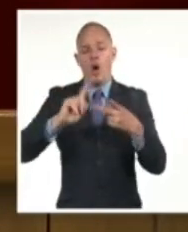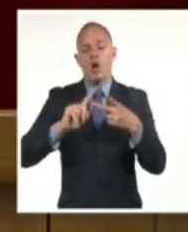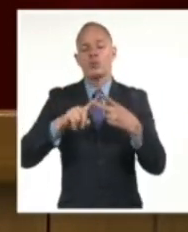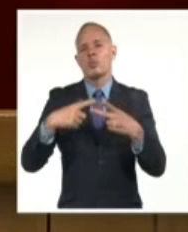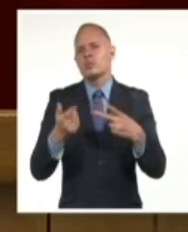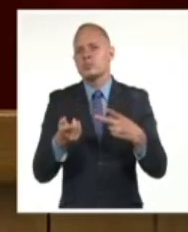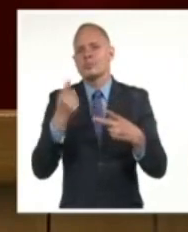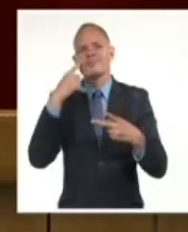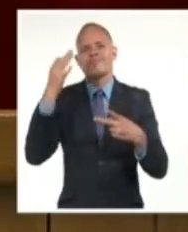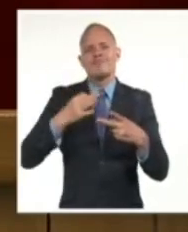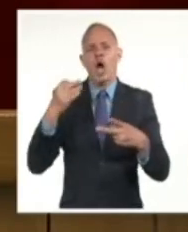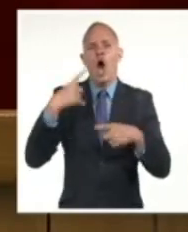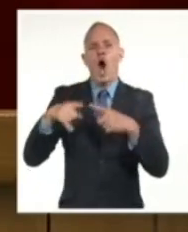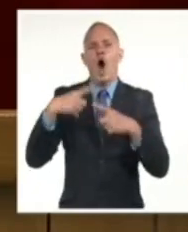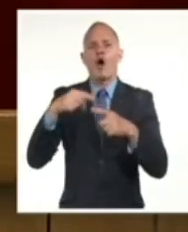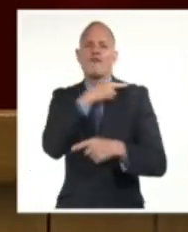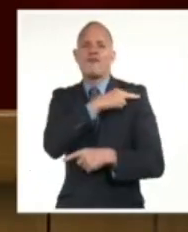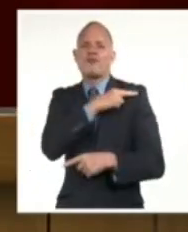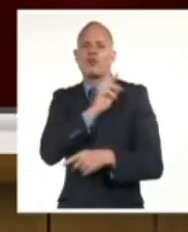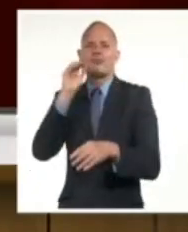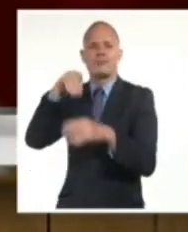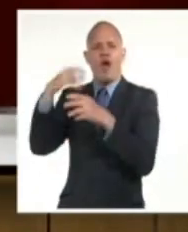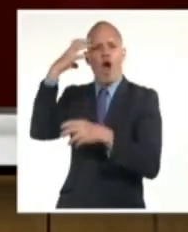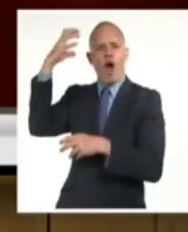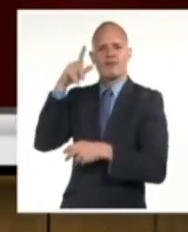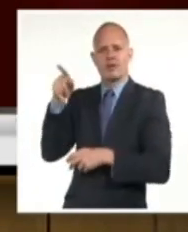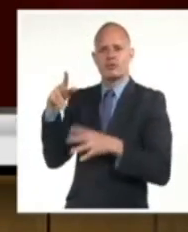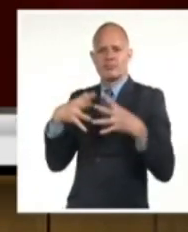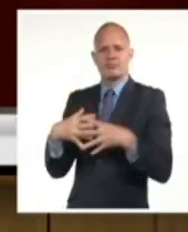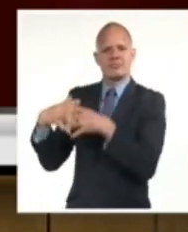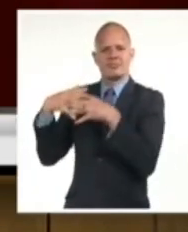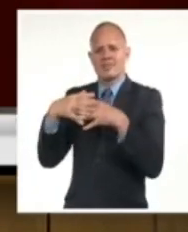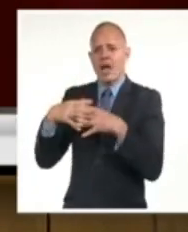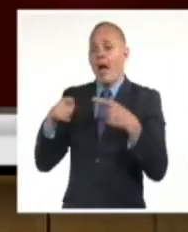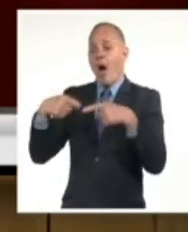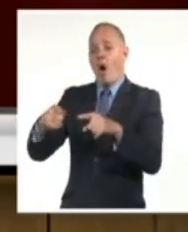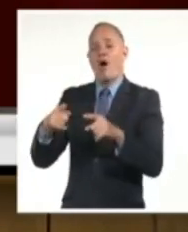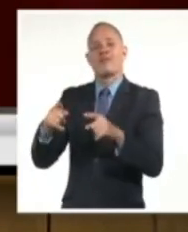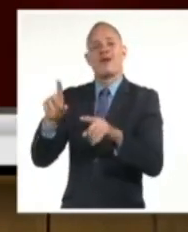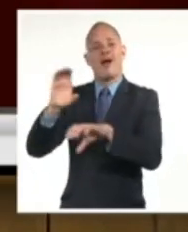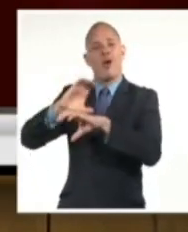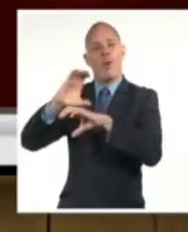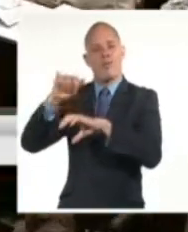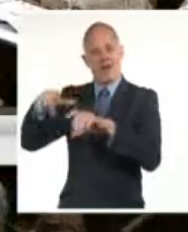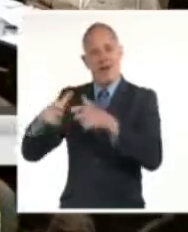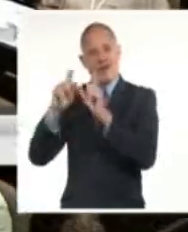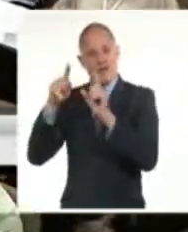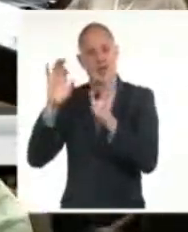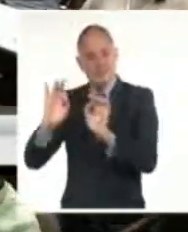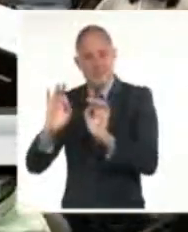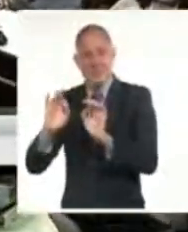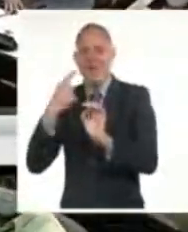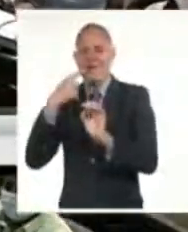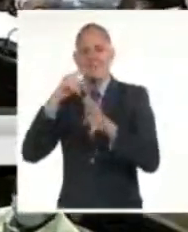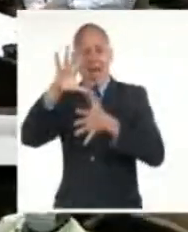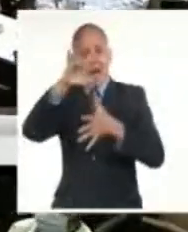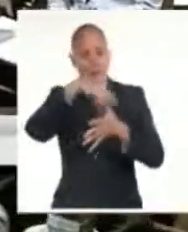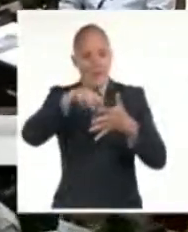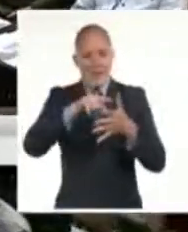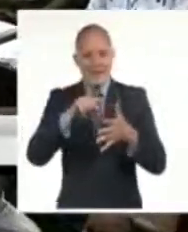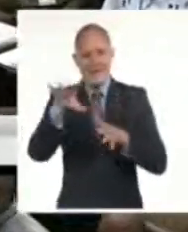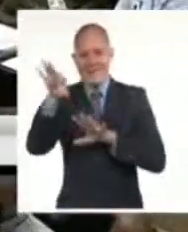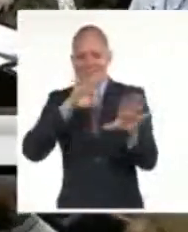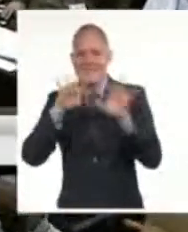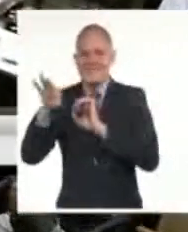de funcionarios del gobierno estadounidense de excluir a Cuba de la próxima Cumbre de las Américas, a celebrarse en junio próximo en